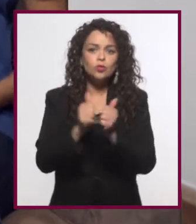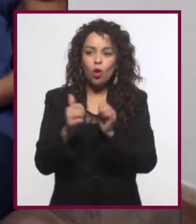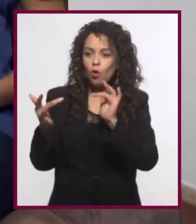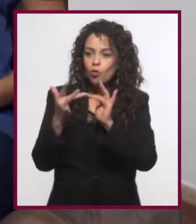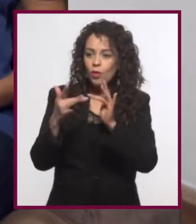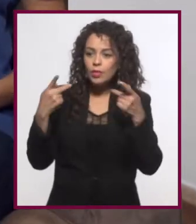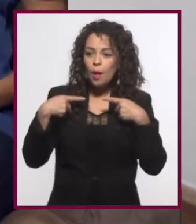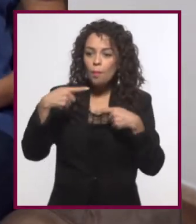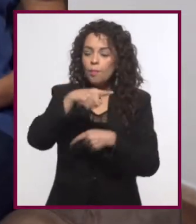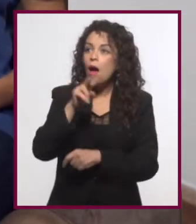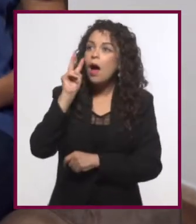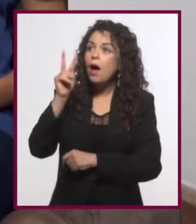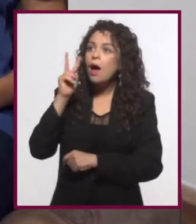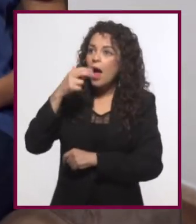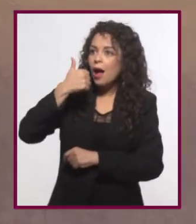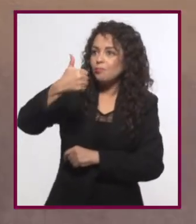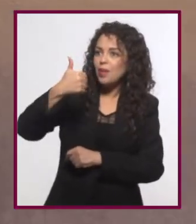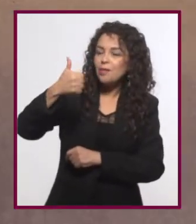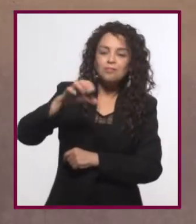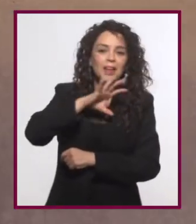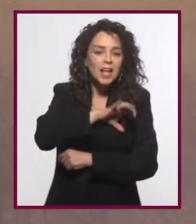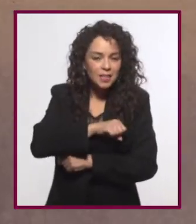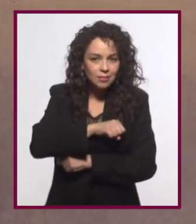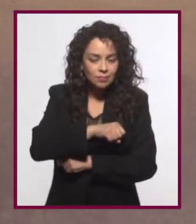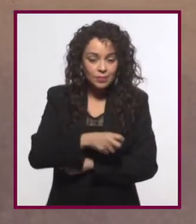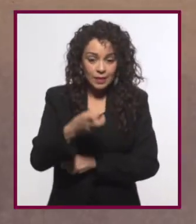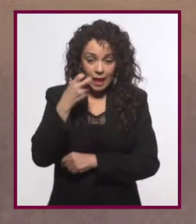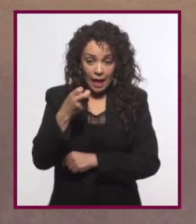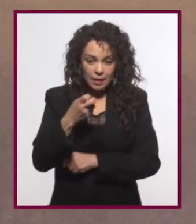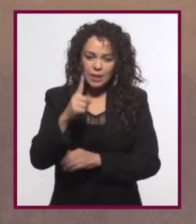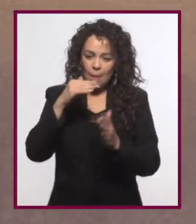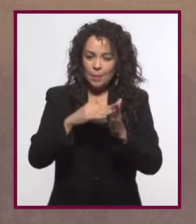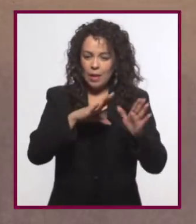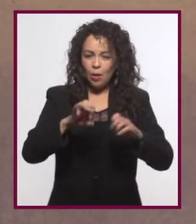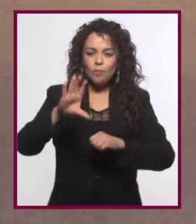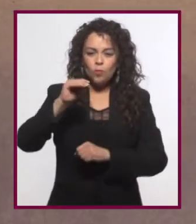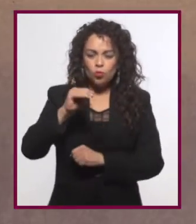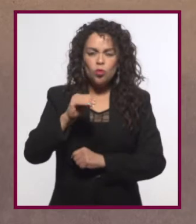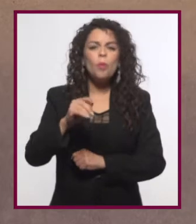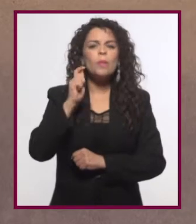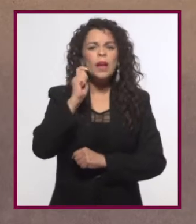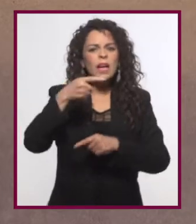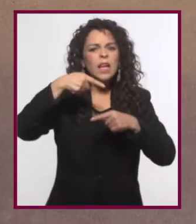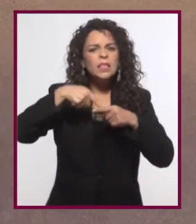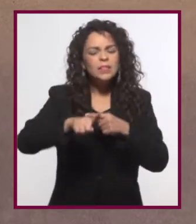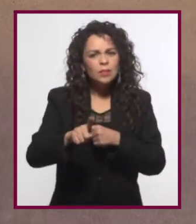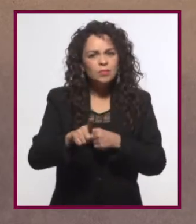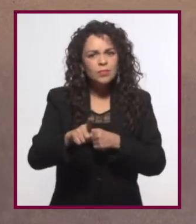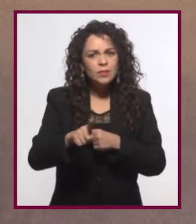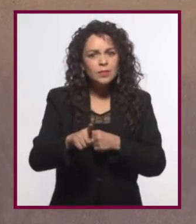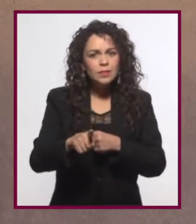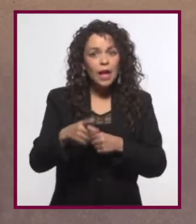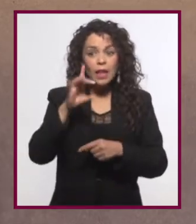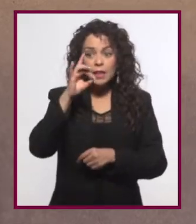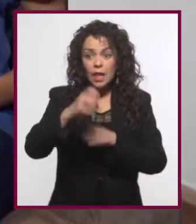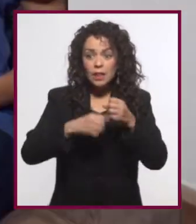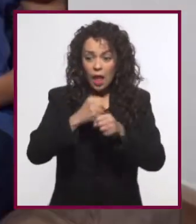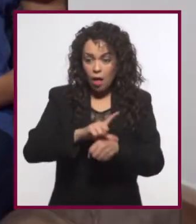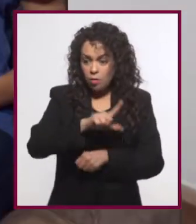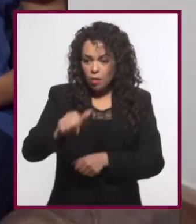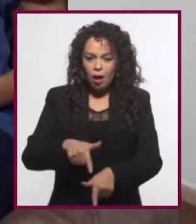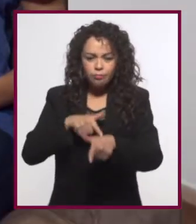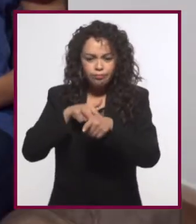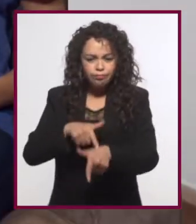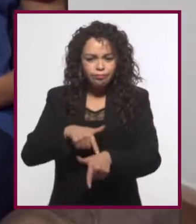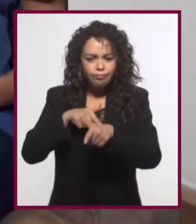sus seguidores. En esta misma década, los 90, comenzó algo muy curioso que sigue pasando 30 años después.